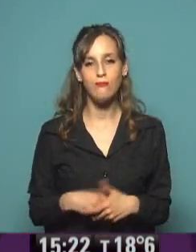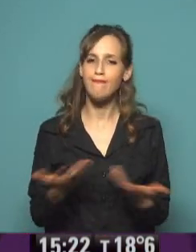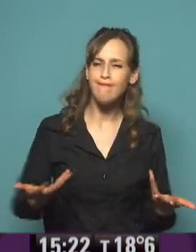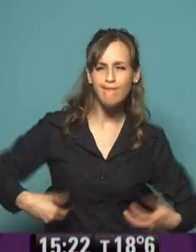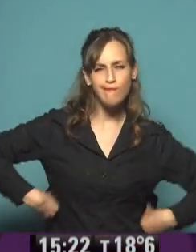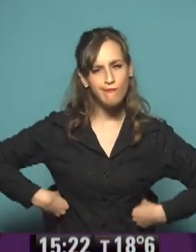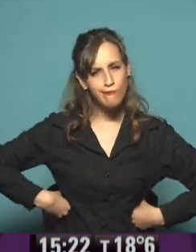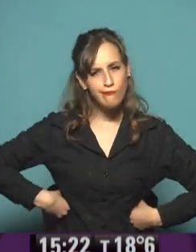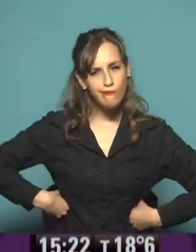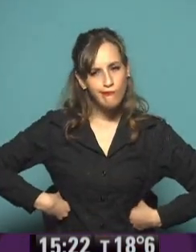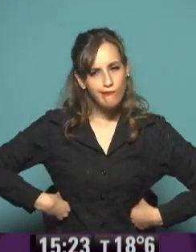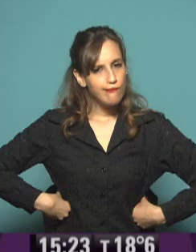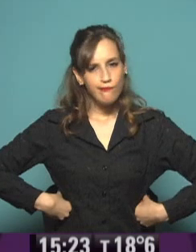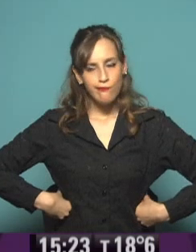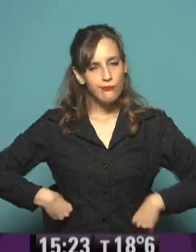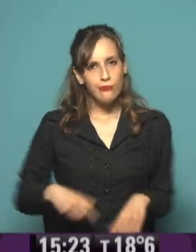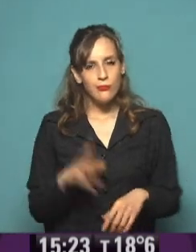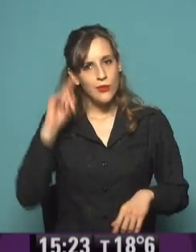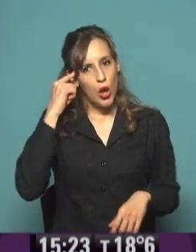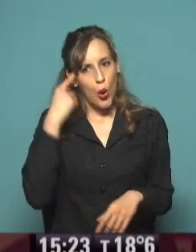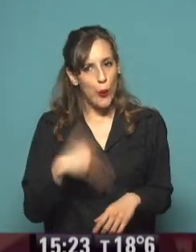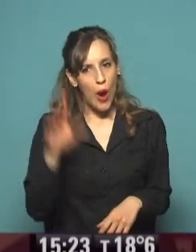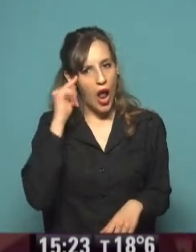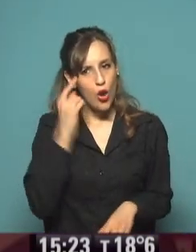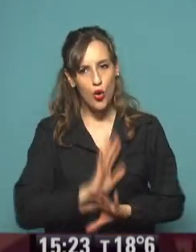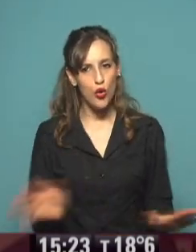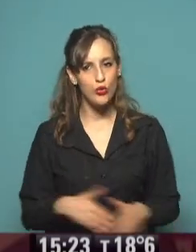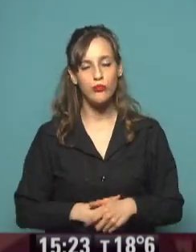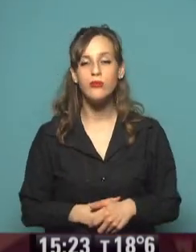Estos gauchos van a volvernos locos. ¡Locos!